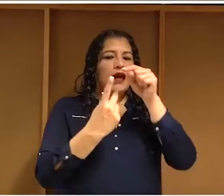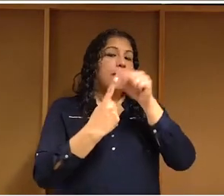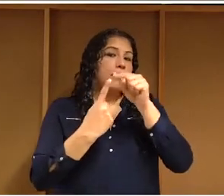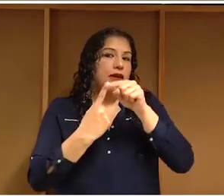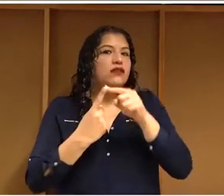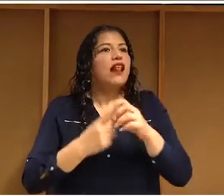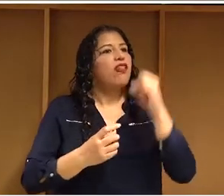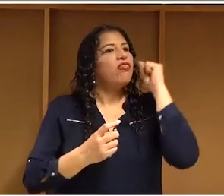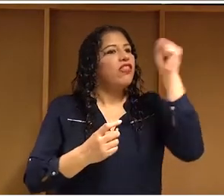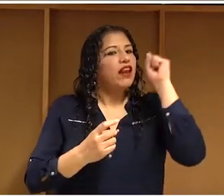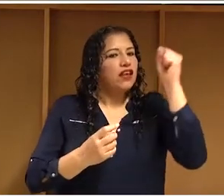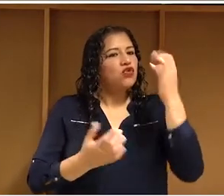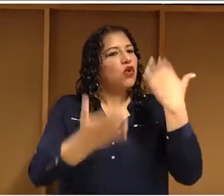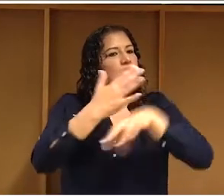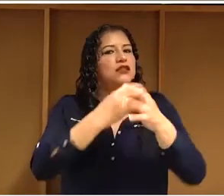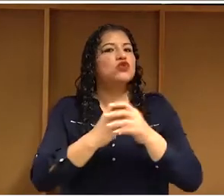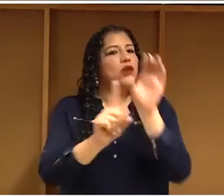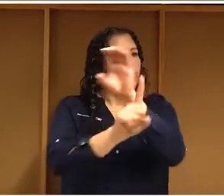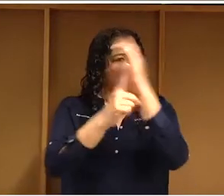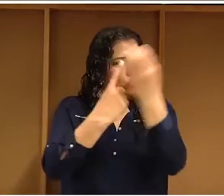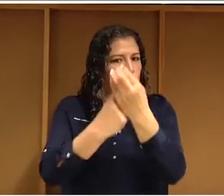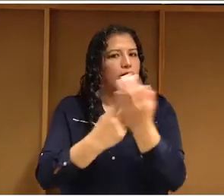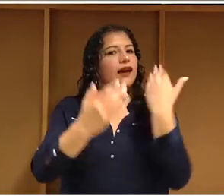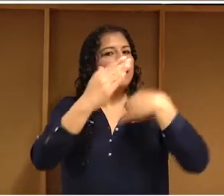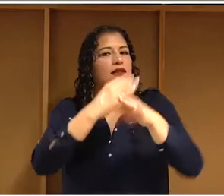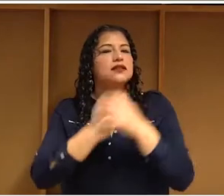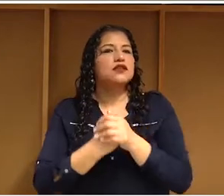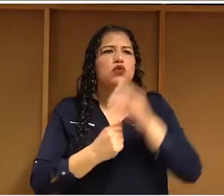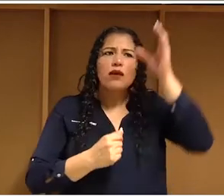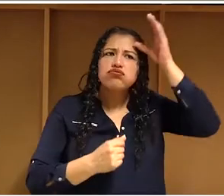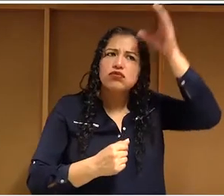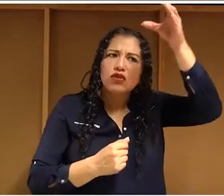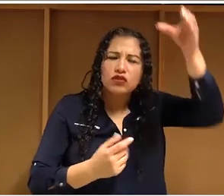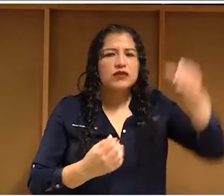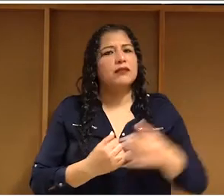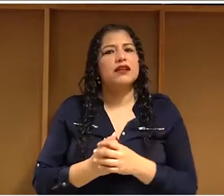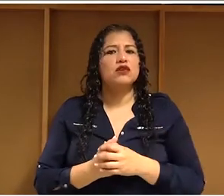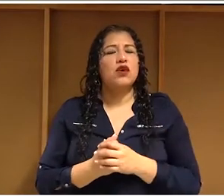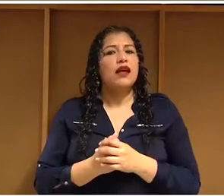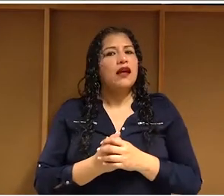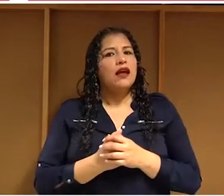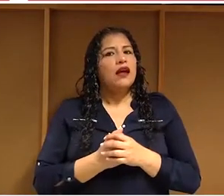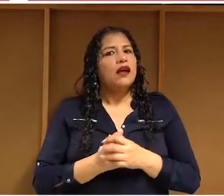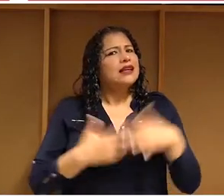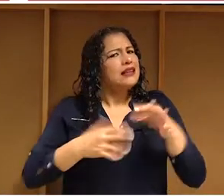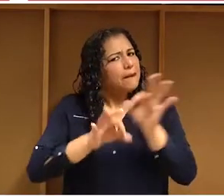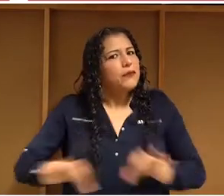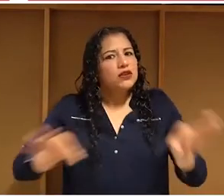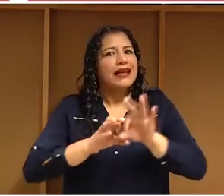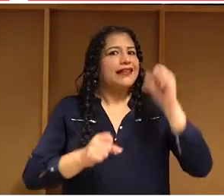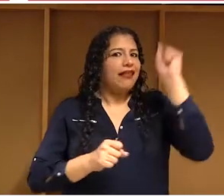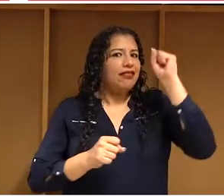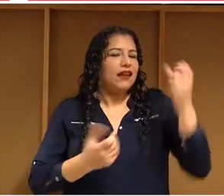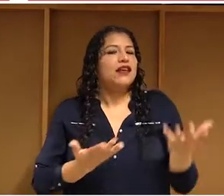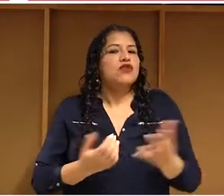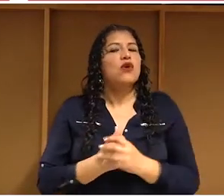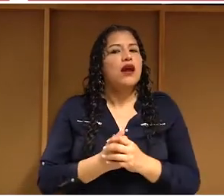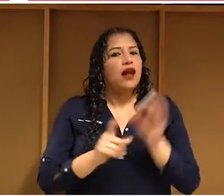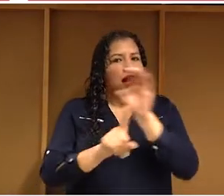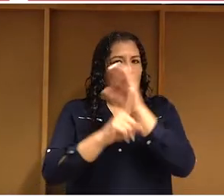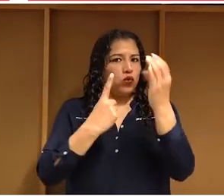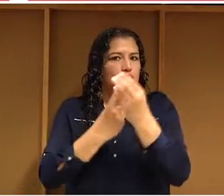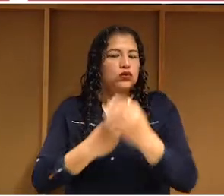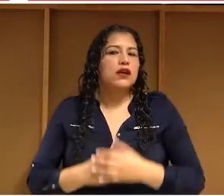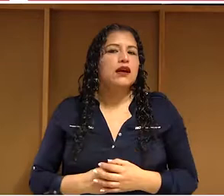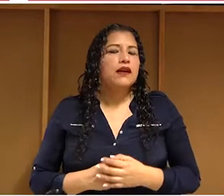acceso a la cultura y al conocimiento, que aunque ustedes no lo crean, es el derecho base para tantas cosas en nuestro país. Los derechos de autor no